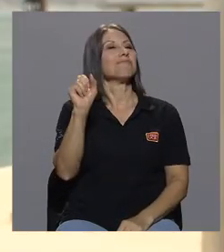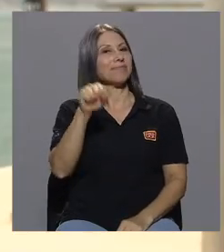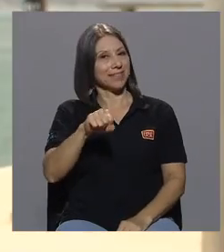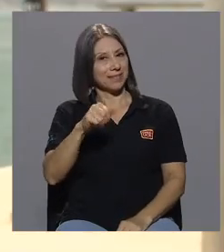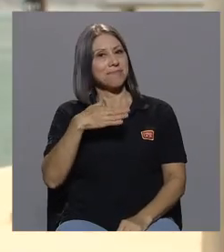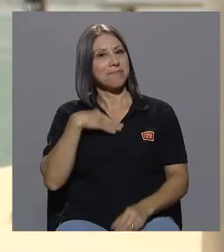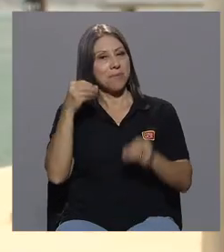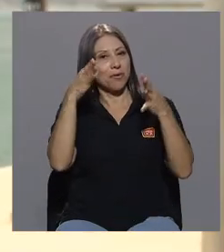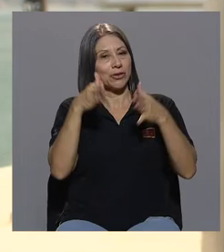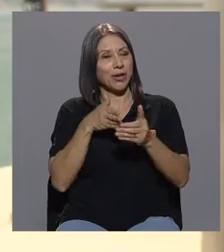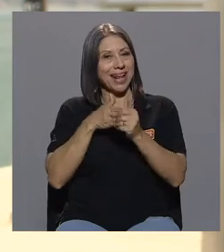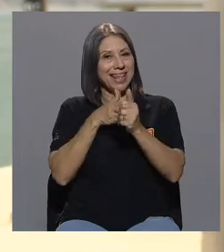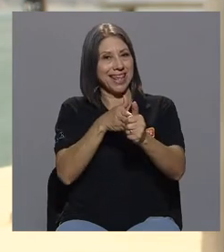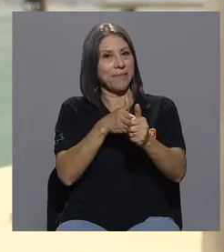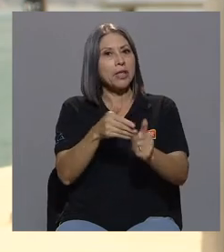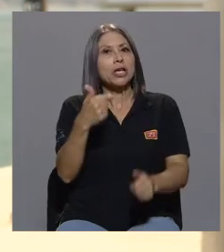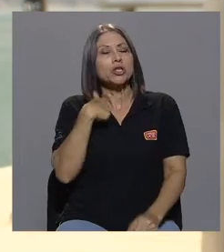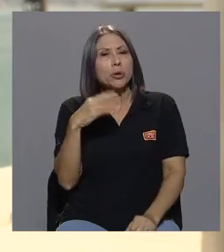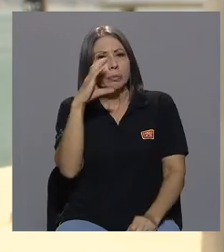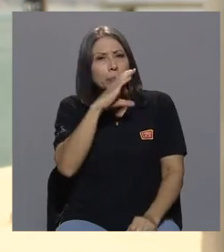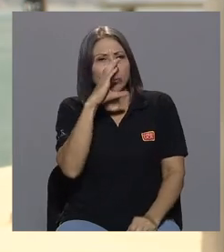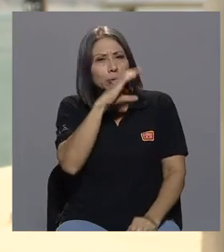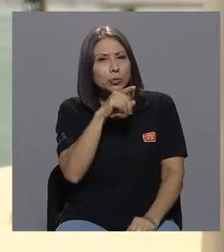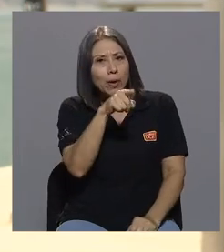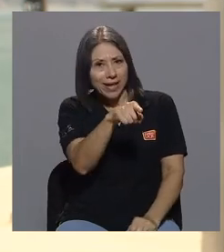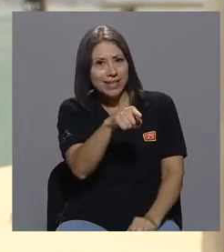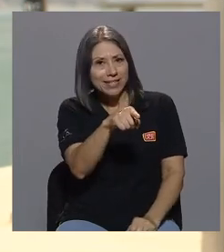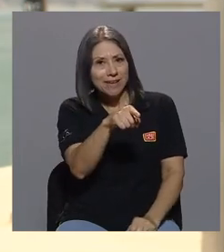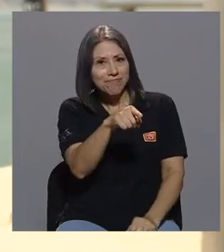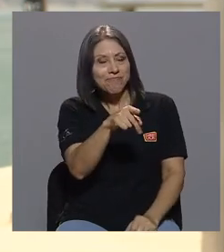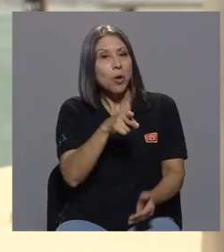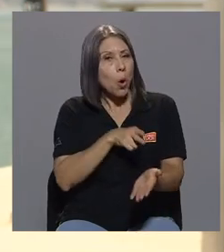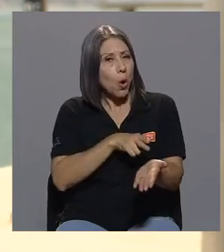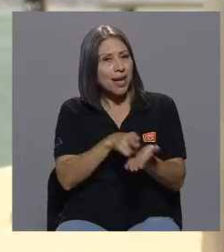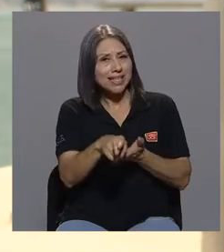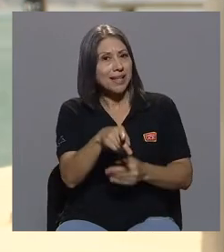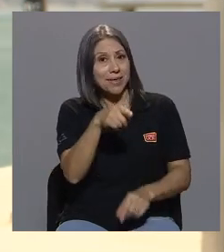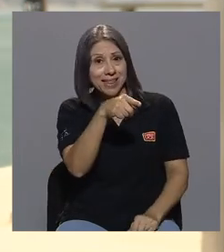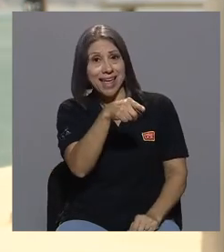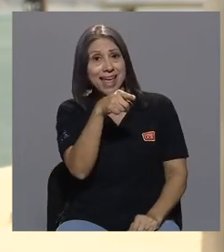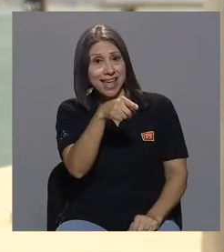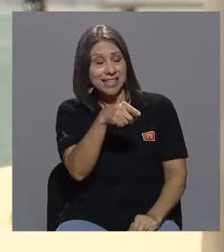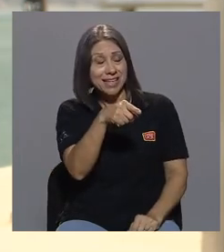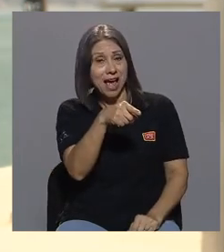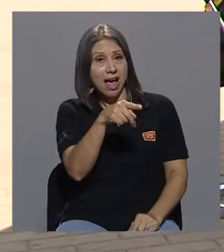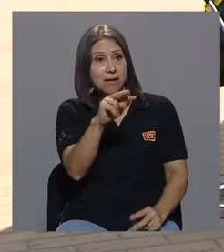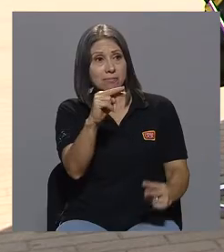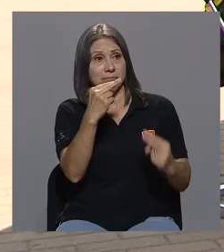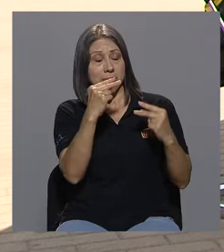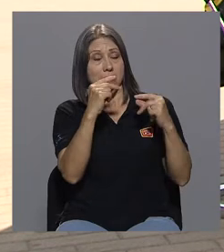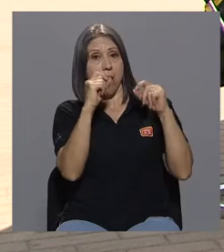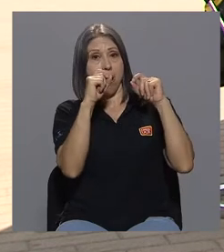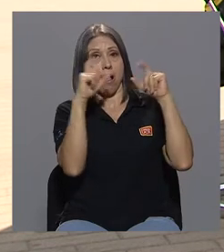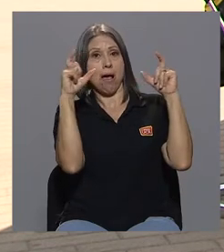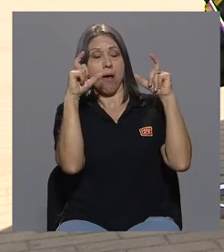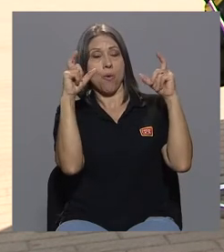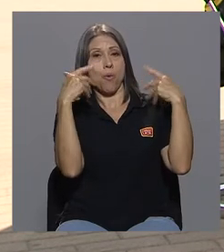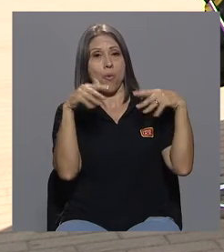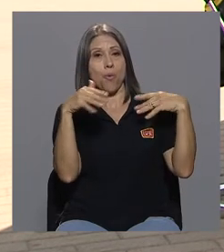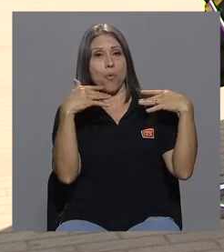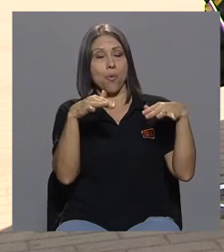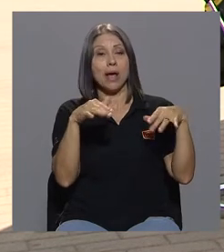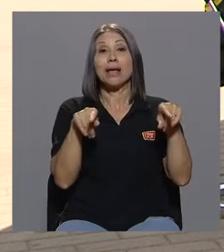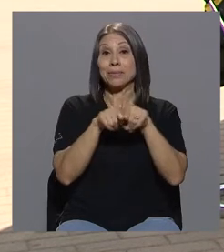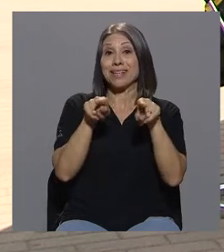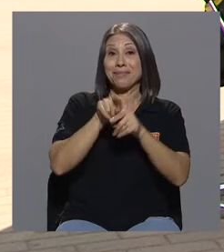busco a ella y ella honestamente se asombra mucho volverme a ver porque inclusive en la universidad